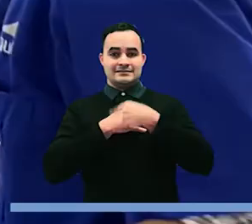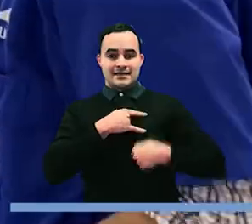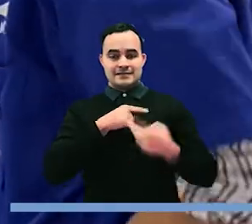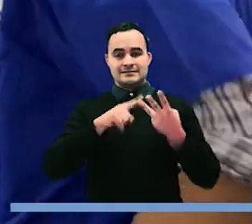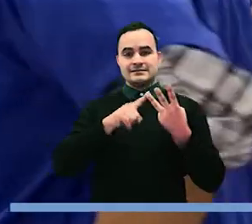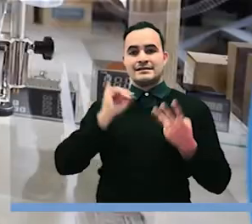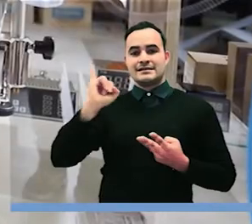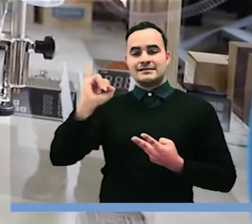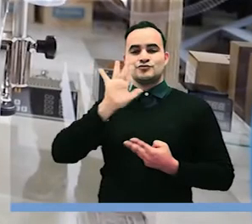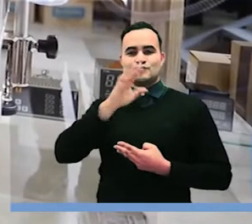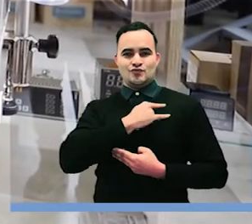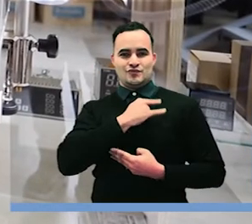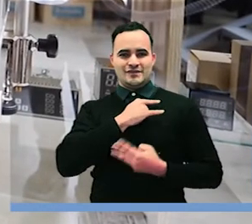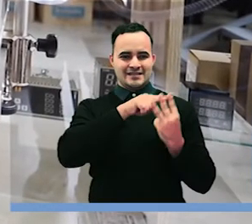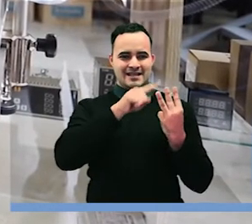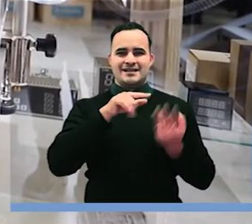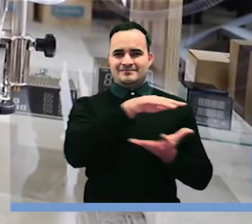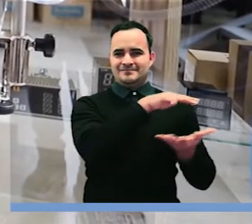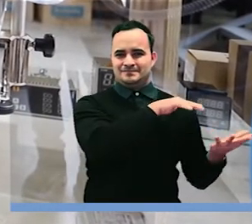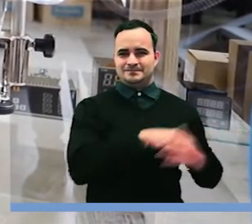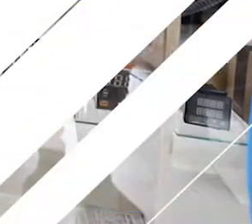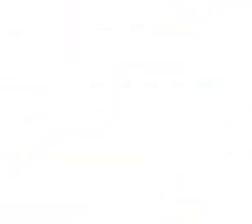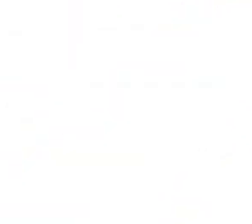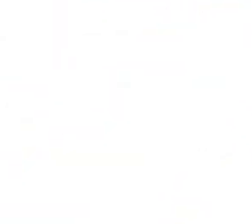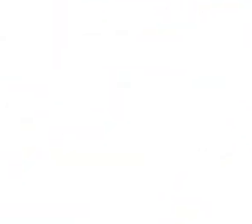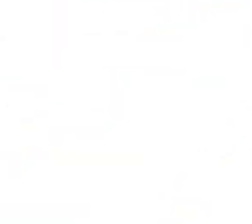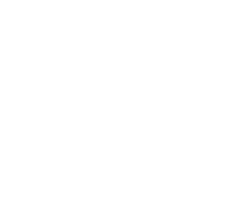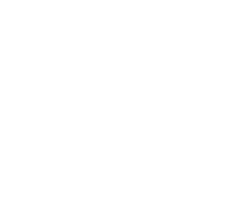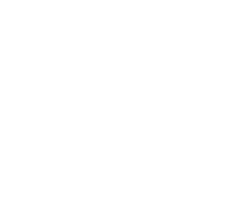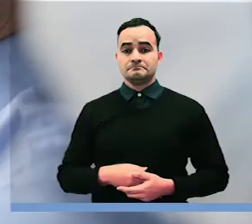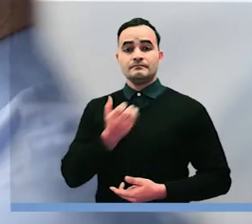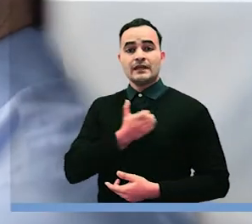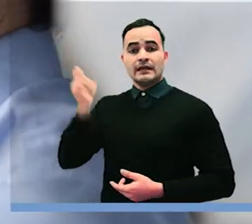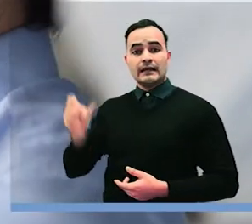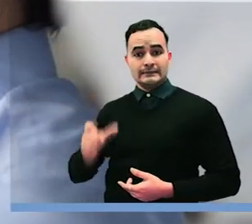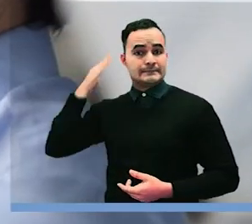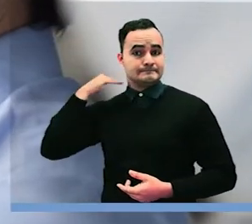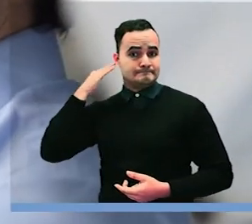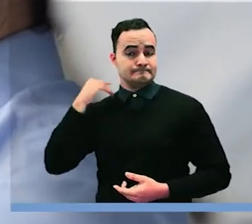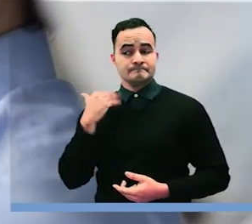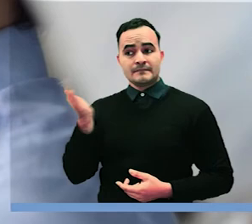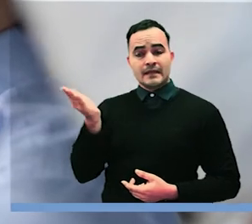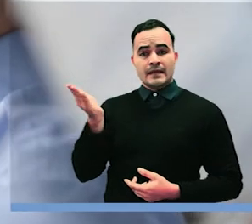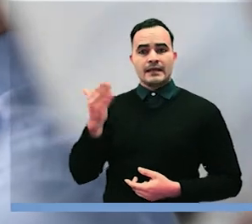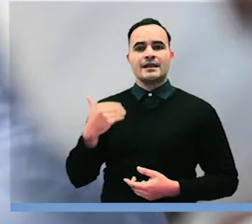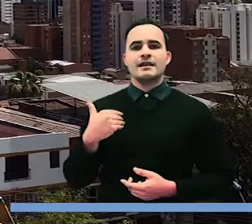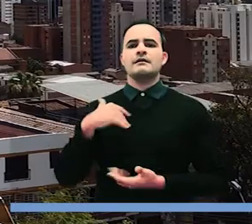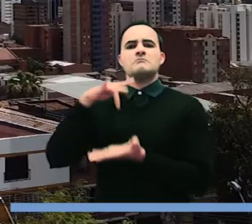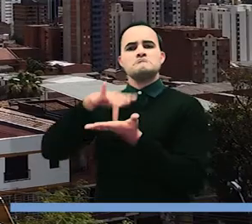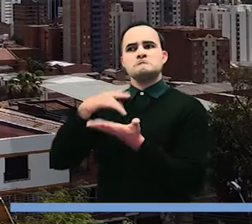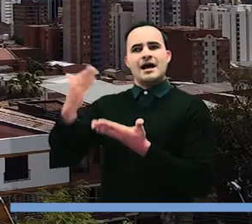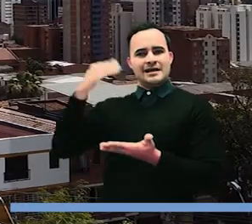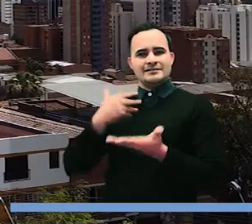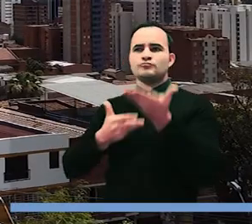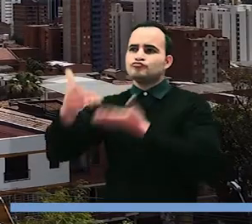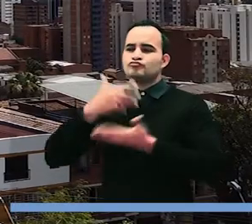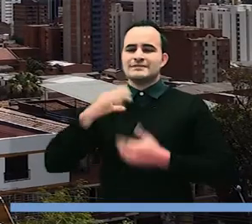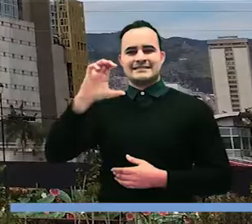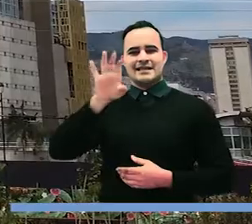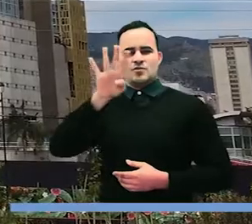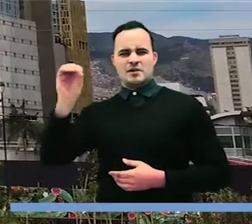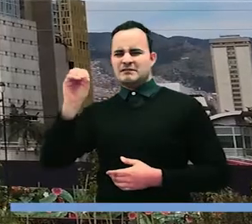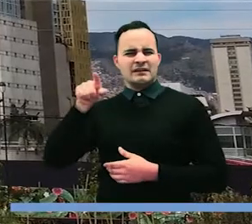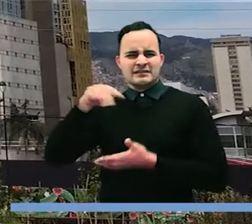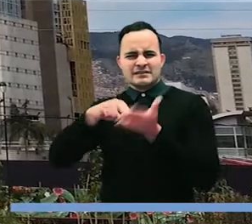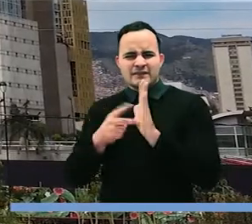Las Américas, SES y la IPS Universitaria. El alcalde de Medellín, Daniel Quintero Calle, participó en una nueva